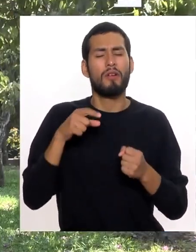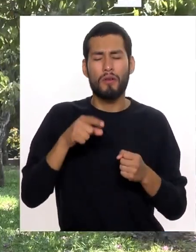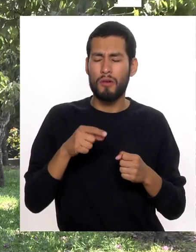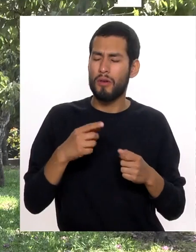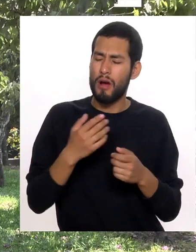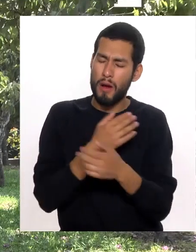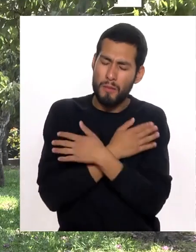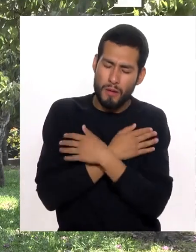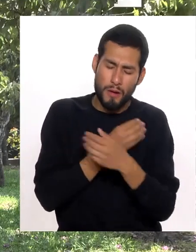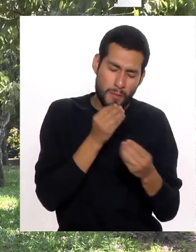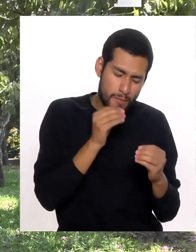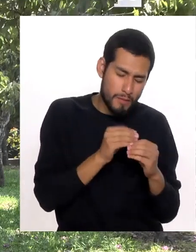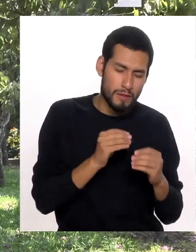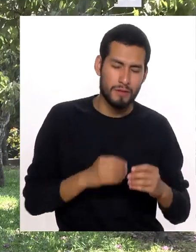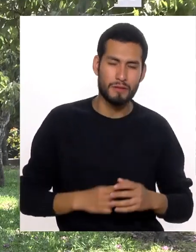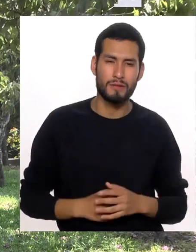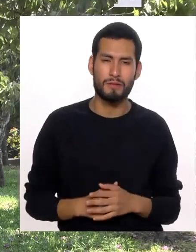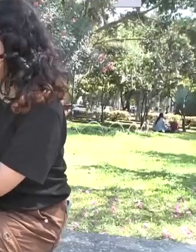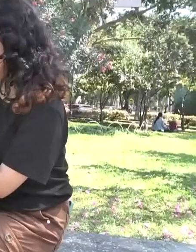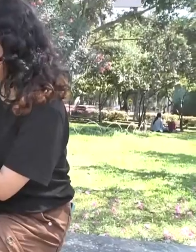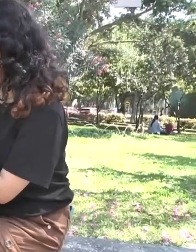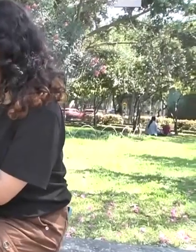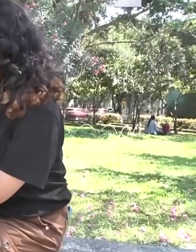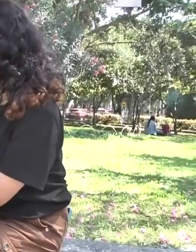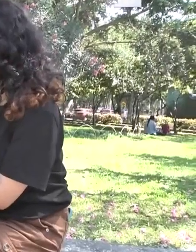Te dan fuerza Con un beso Con un abrazo